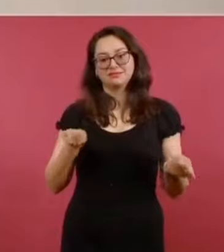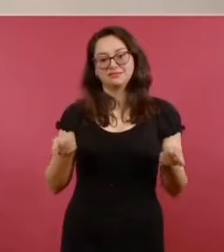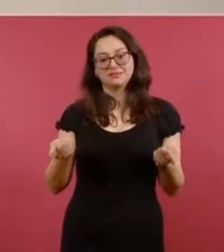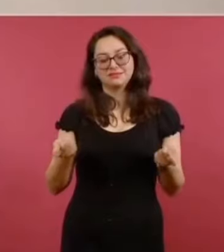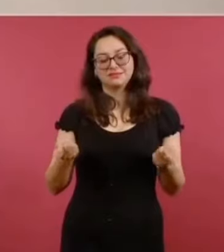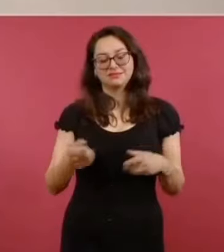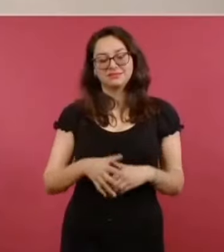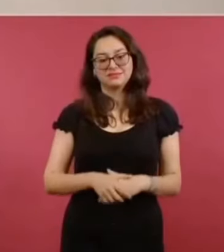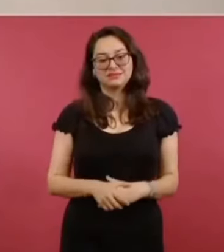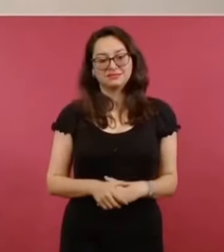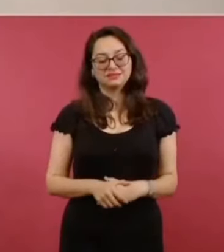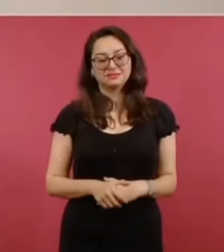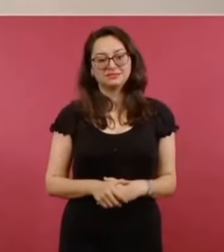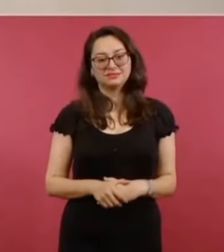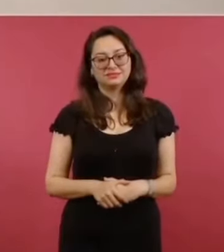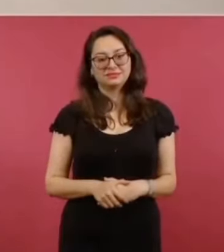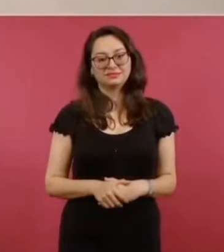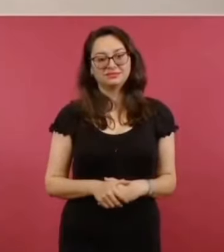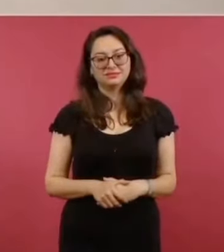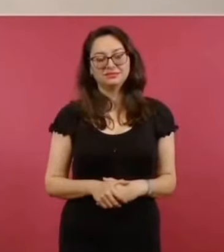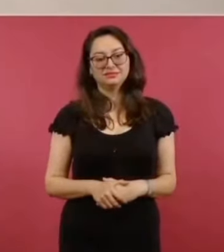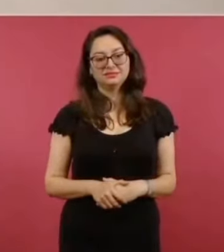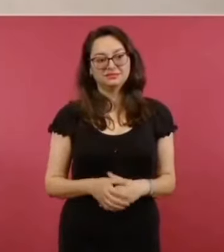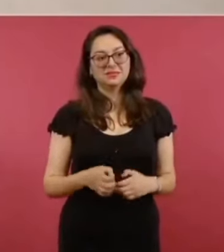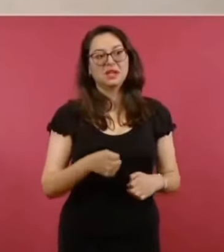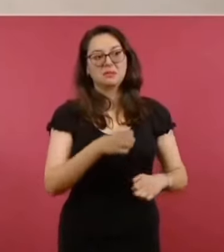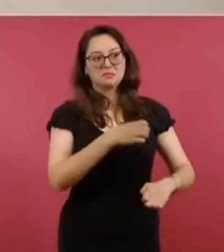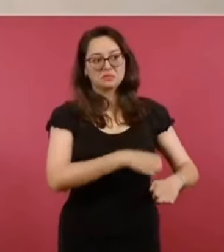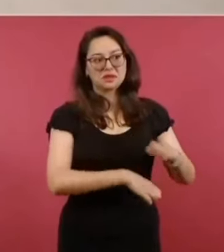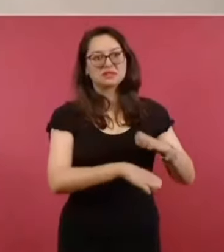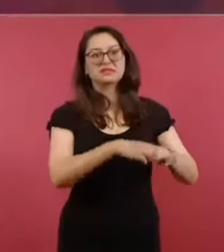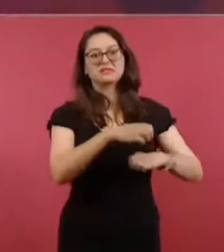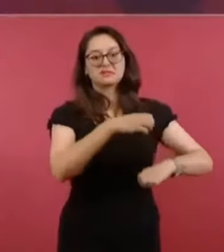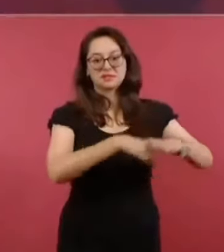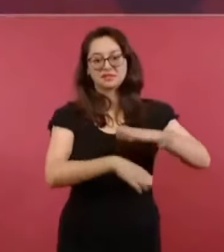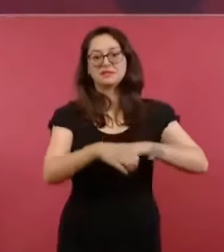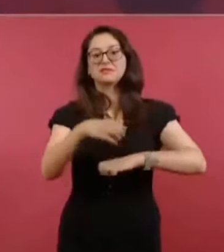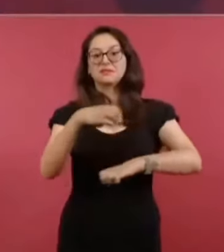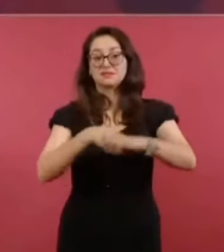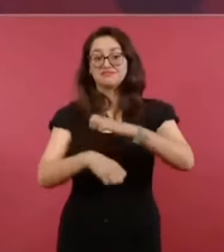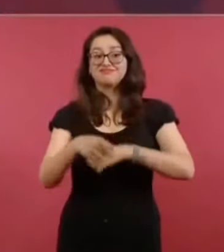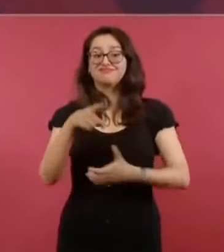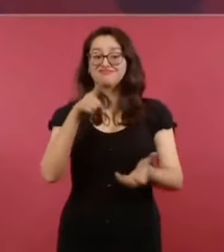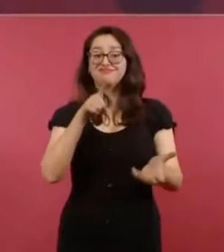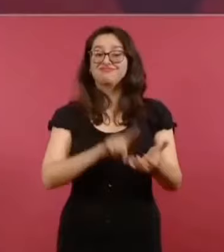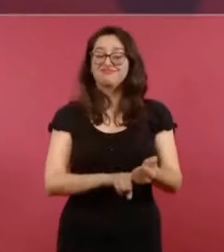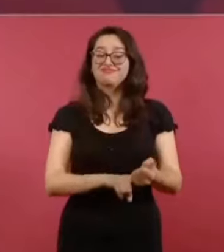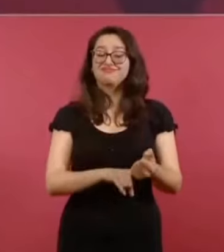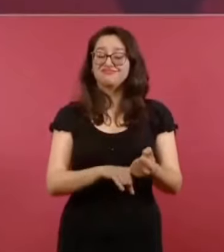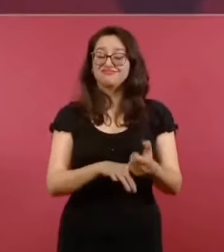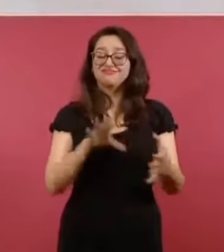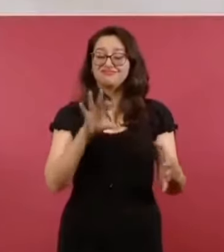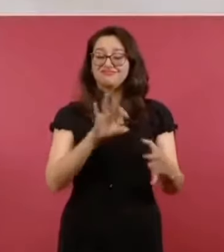y quiénes eran las empresas, lo vamos a informar aquí,